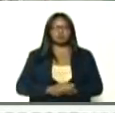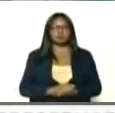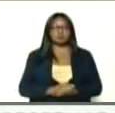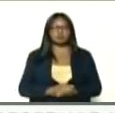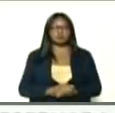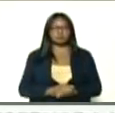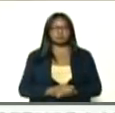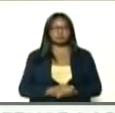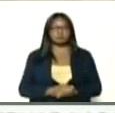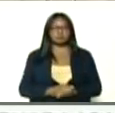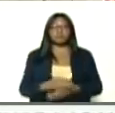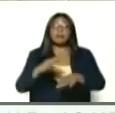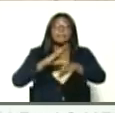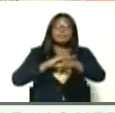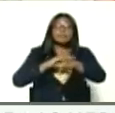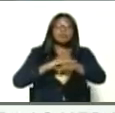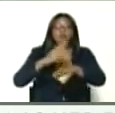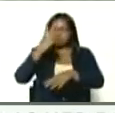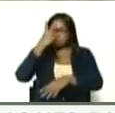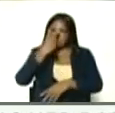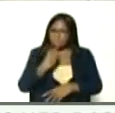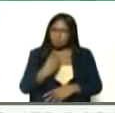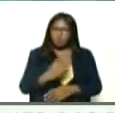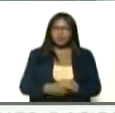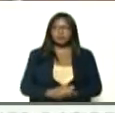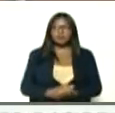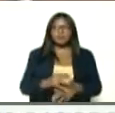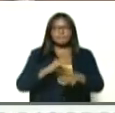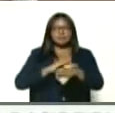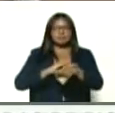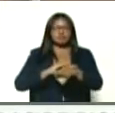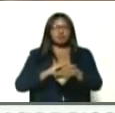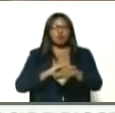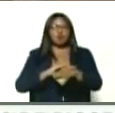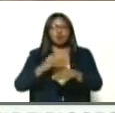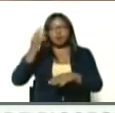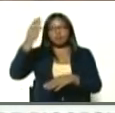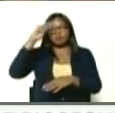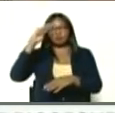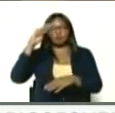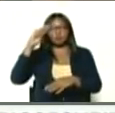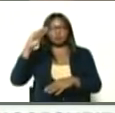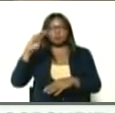el médico, de los pobres, el médico, barrio, dentro, del pueblo,